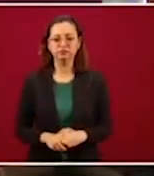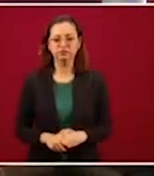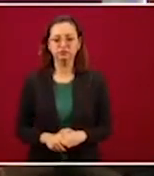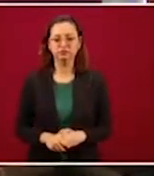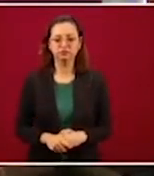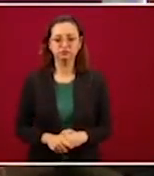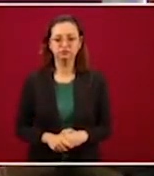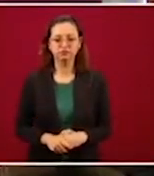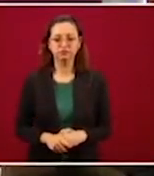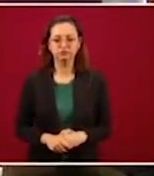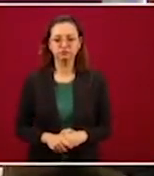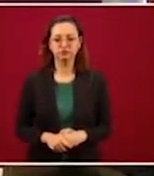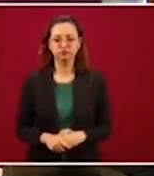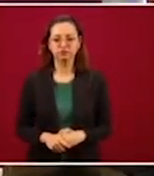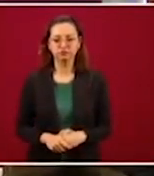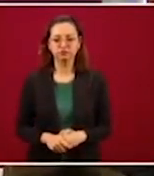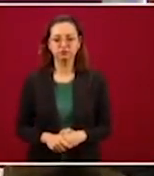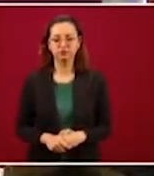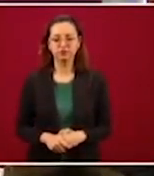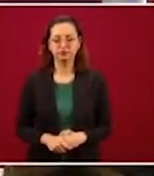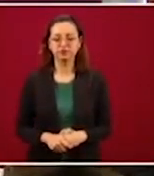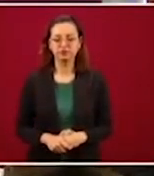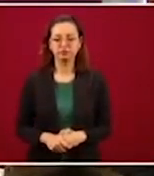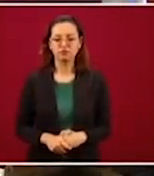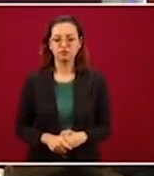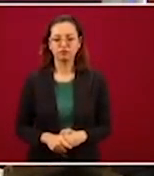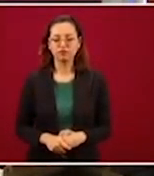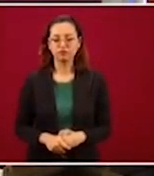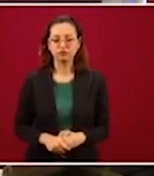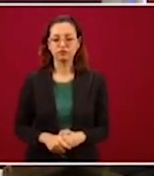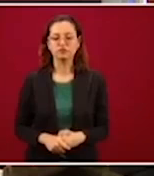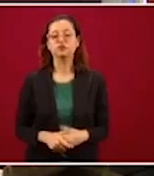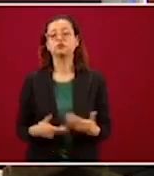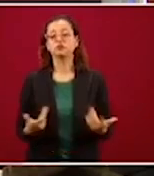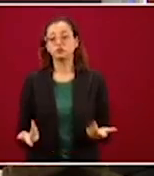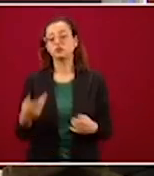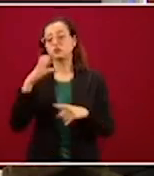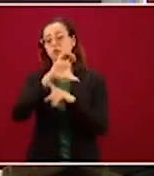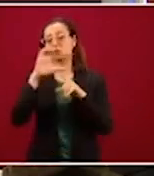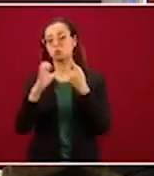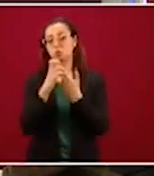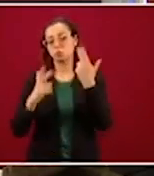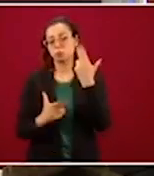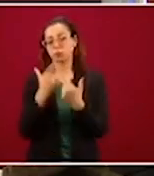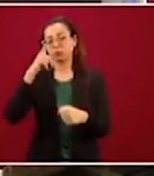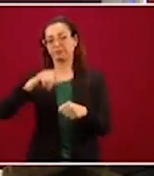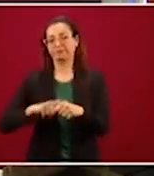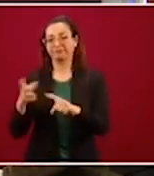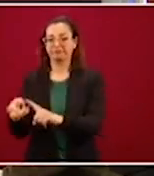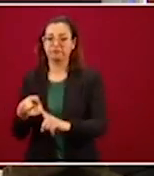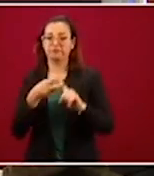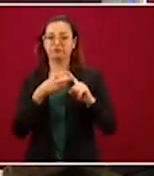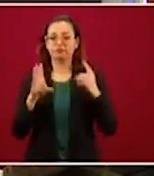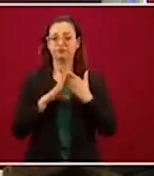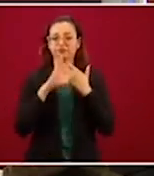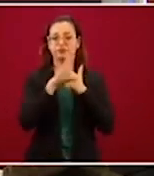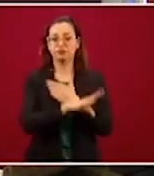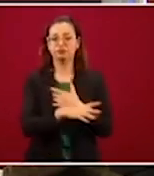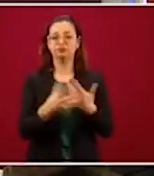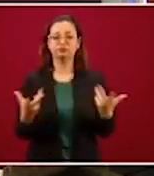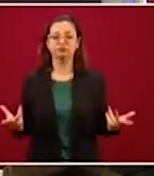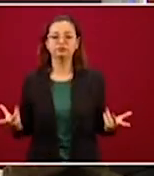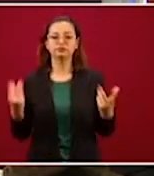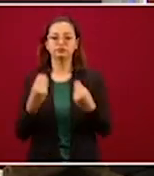Resultados con apoyo de la Comisión Nacional Antisecuestros. La Comisión es una instancia de coordinación,